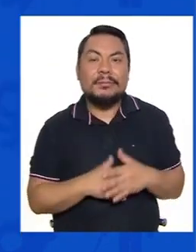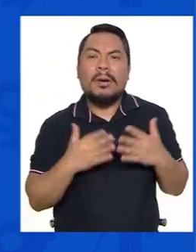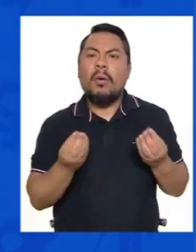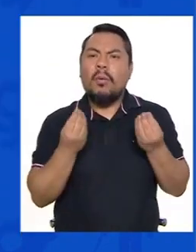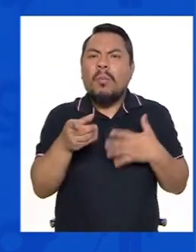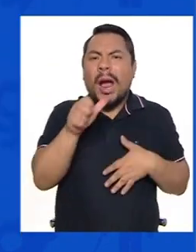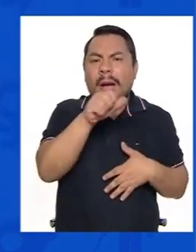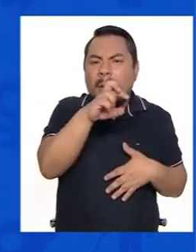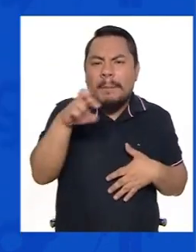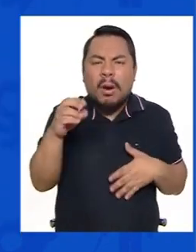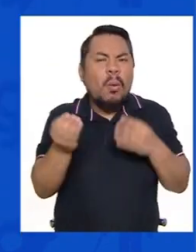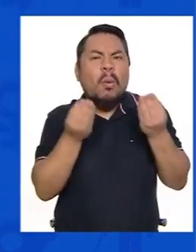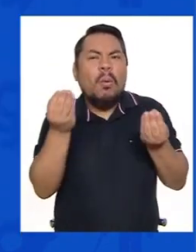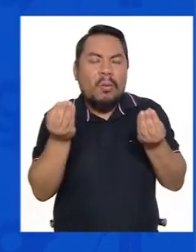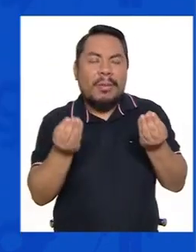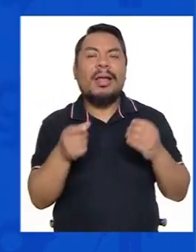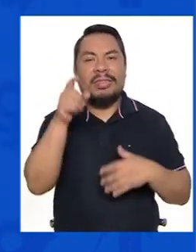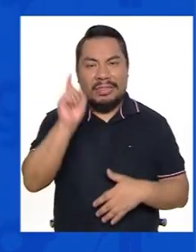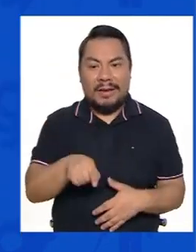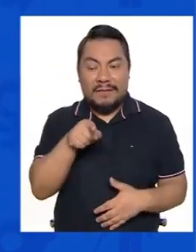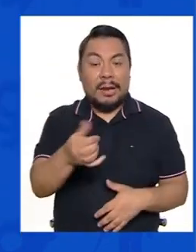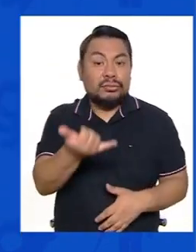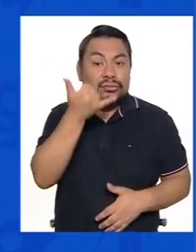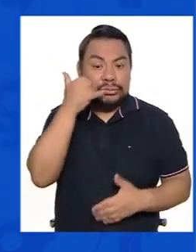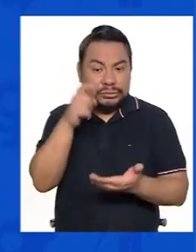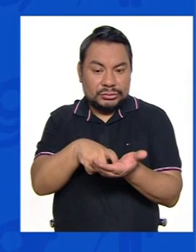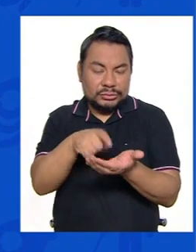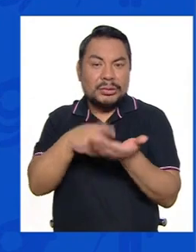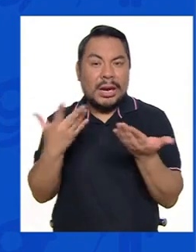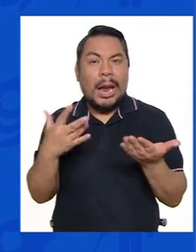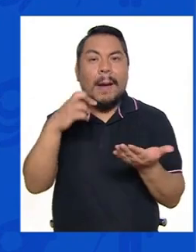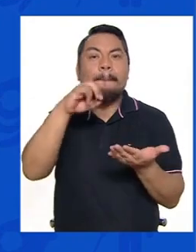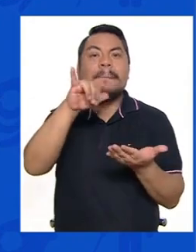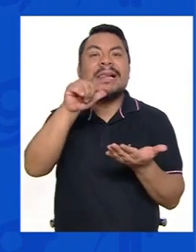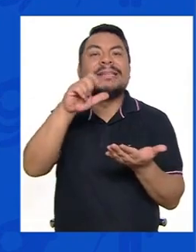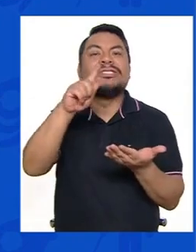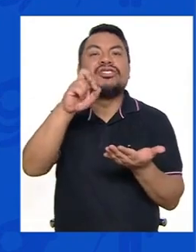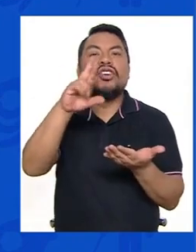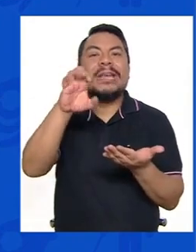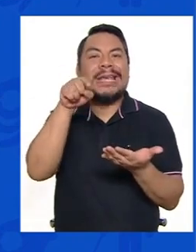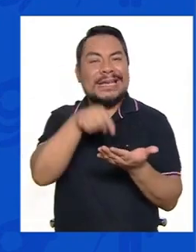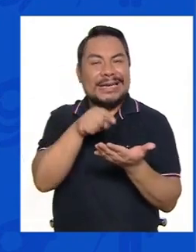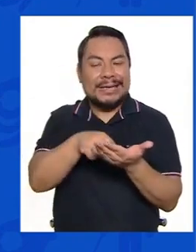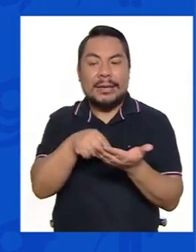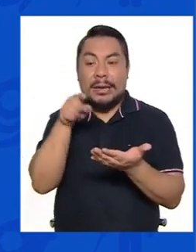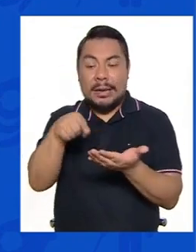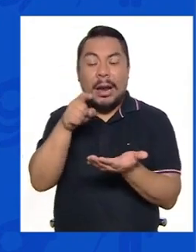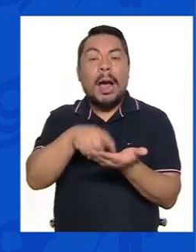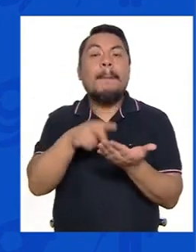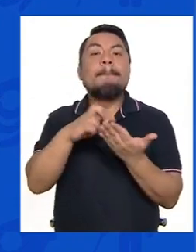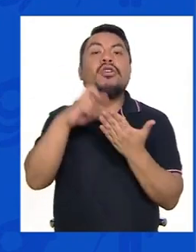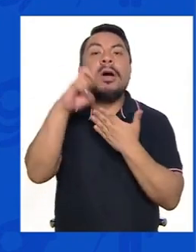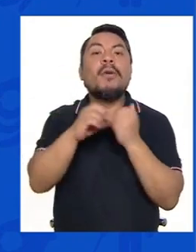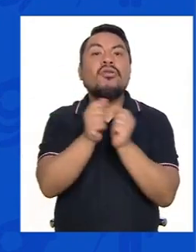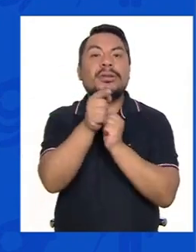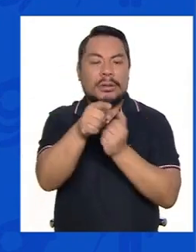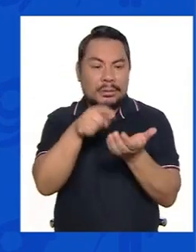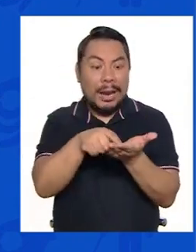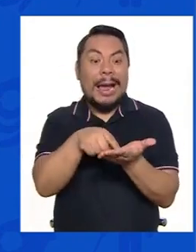la Nación. Para contar con la aplicación móvil, se debe acceder desde el celular a la opción Play Store, escribir Programa Contigo